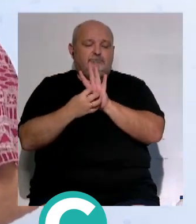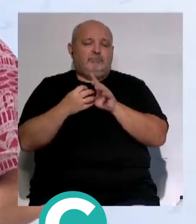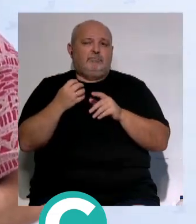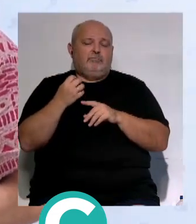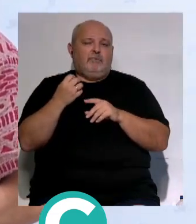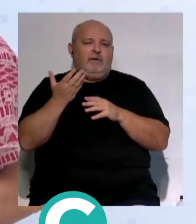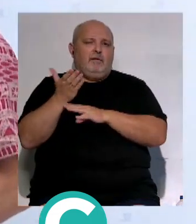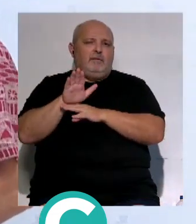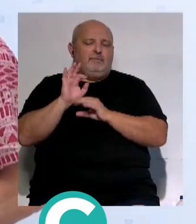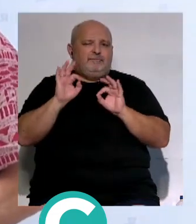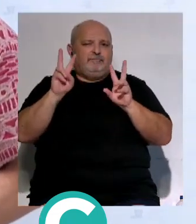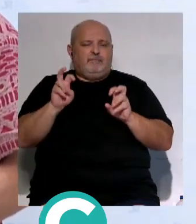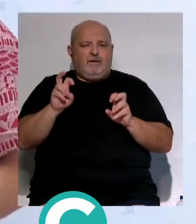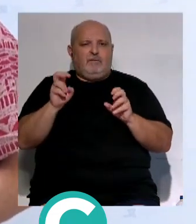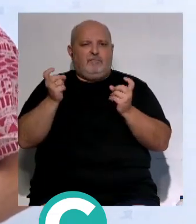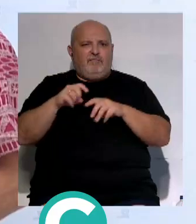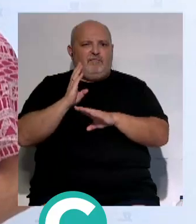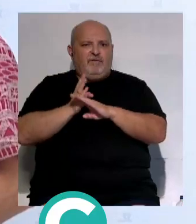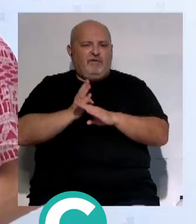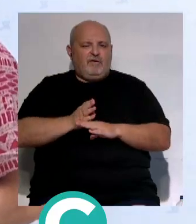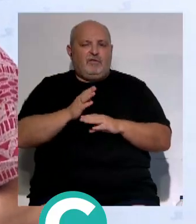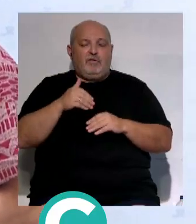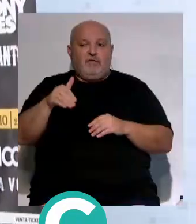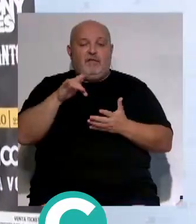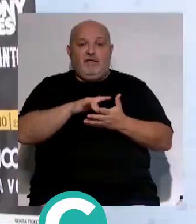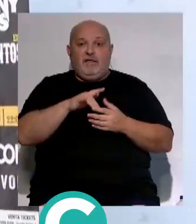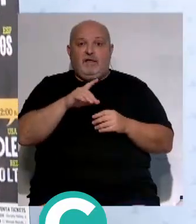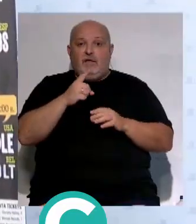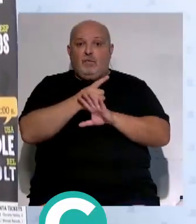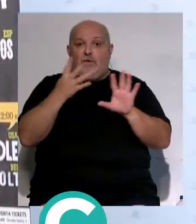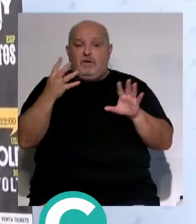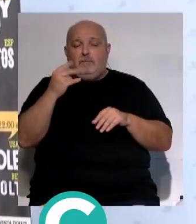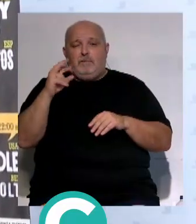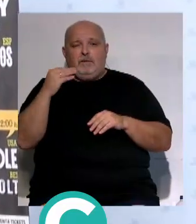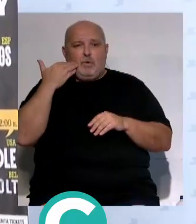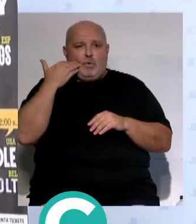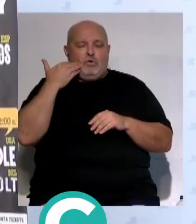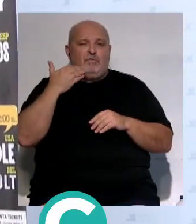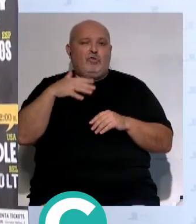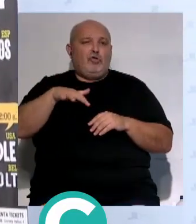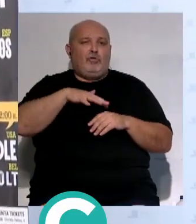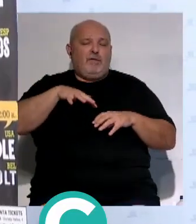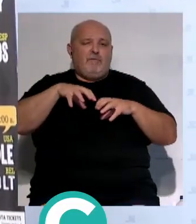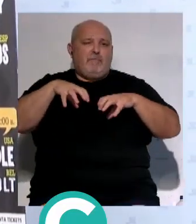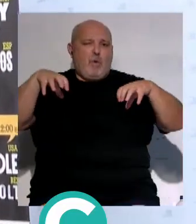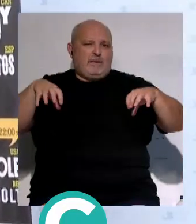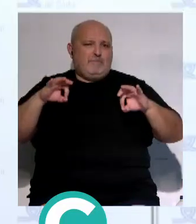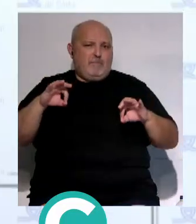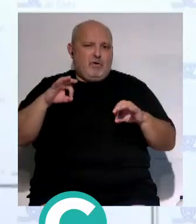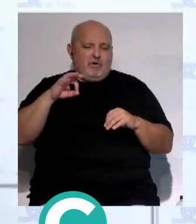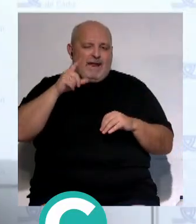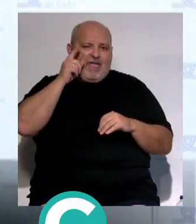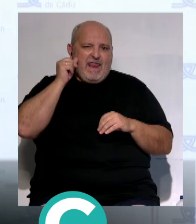escenario de la presentación de esta cita que tendrá lugar los próximos 19 y 20 de julio en el Baluarte de la Candelaria.